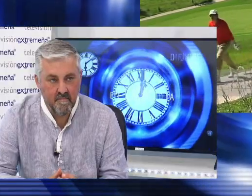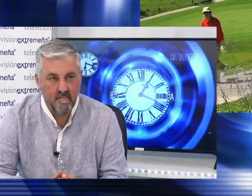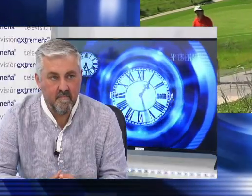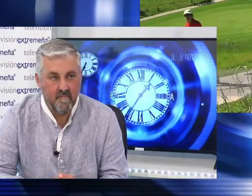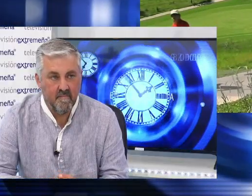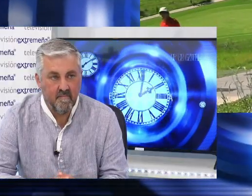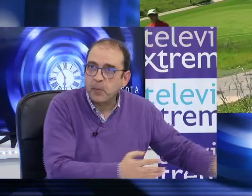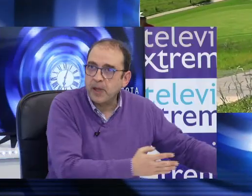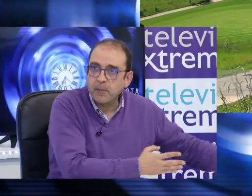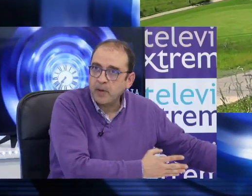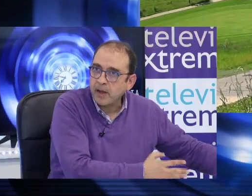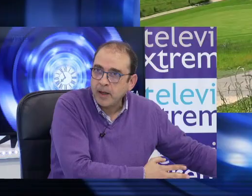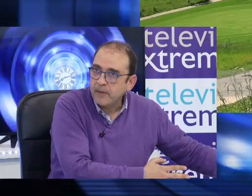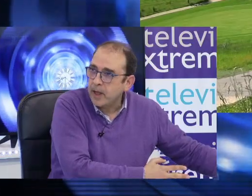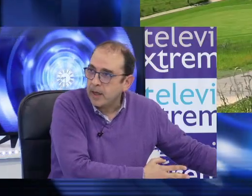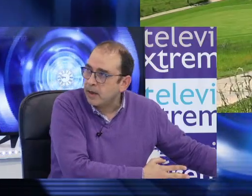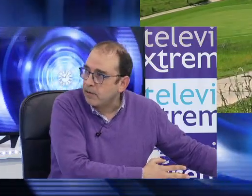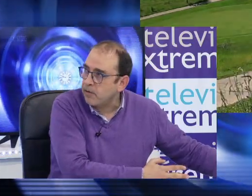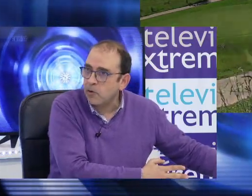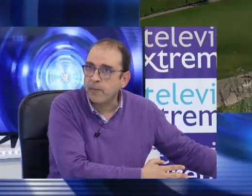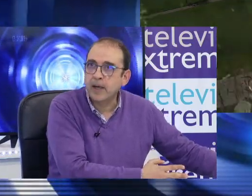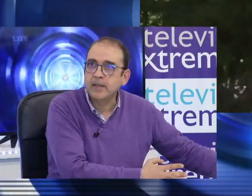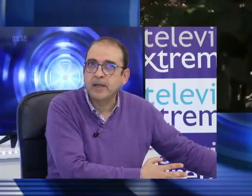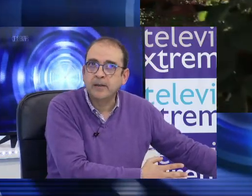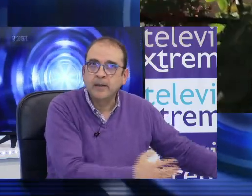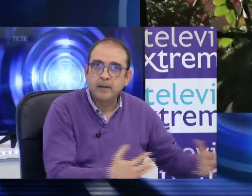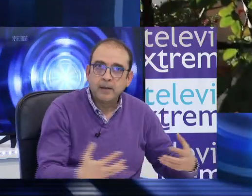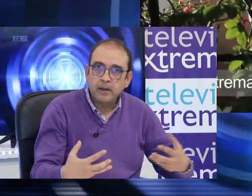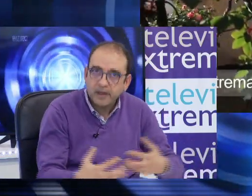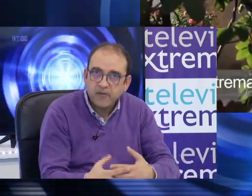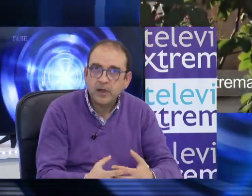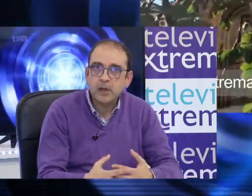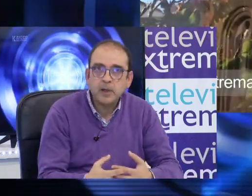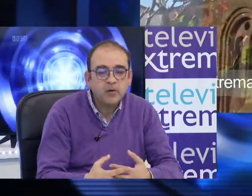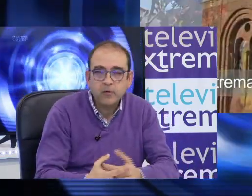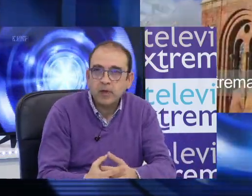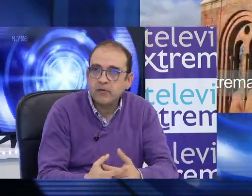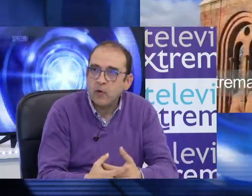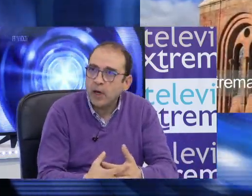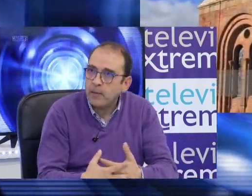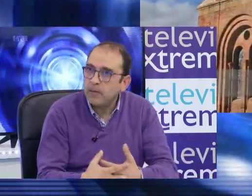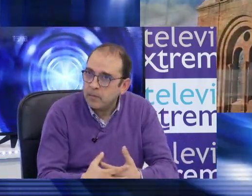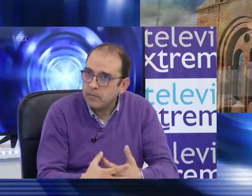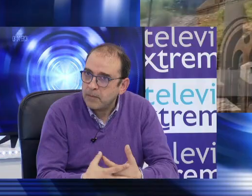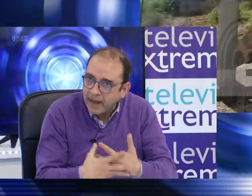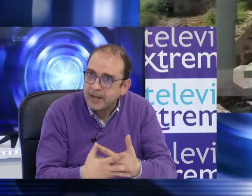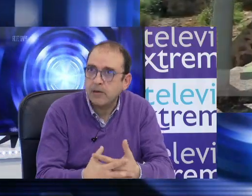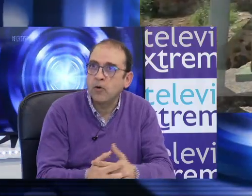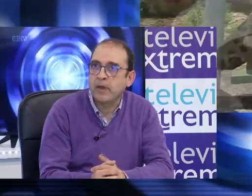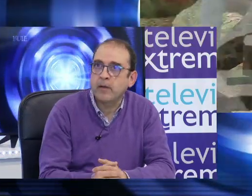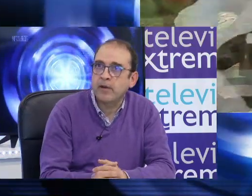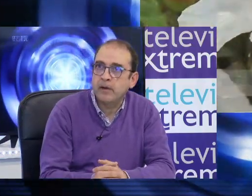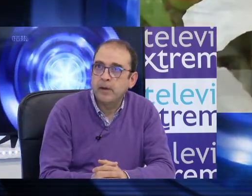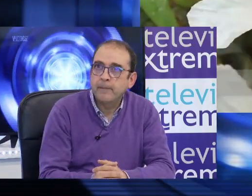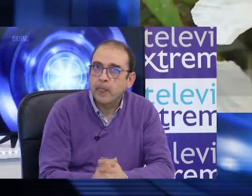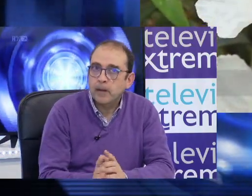hotelero o la propiedad privada de alguien que decidió comprar el chalet. Este enfrentamiento, esto es lo que a mí me da ese